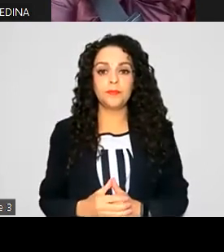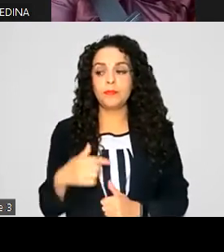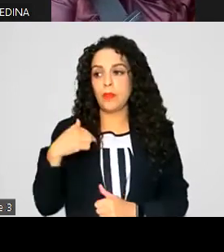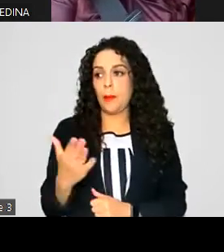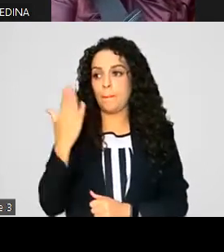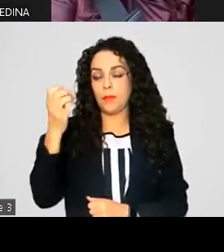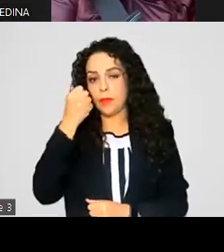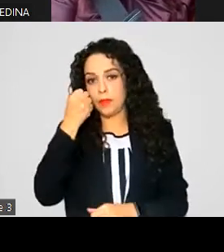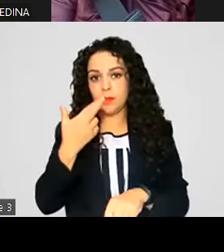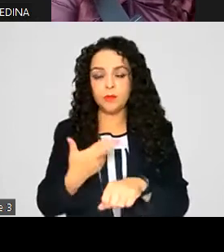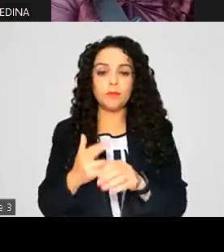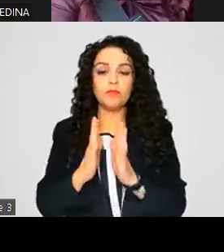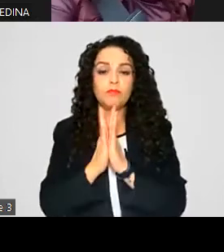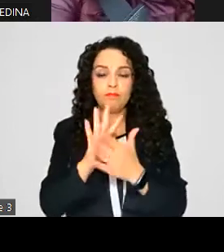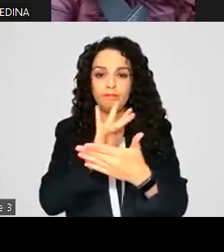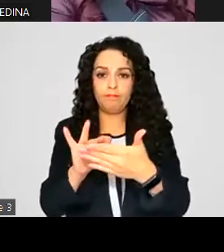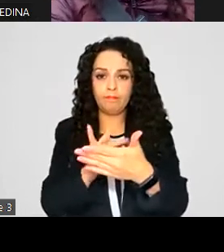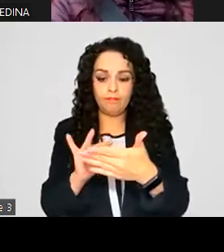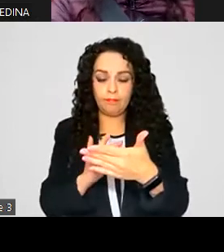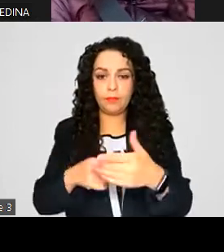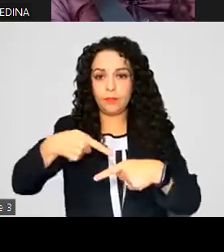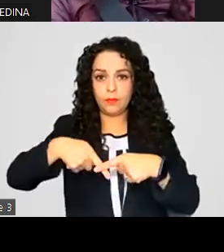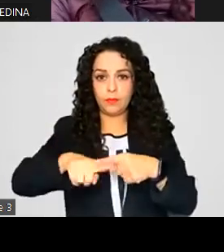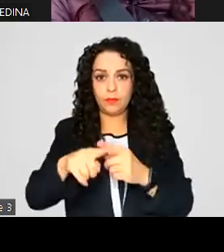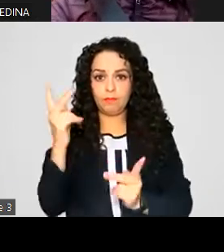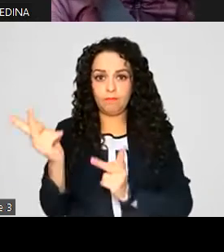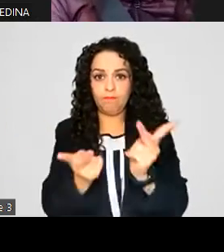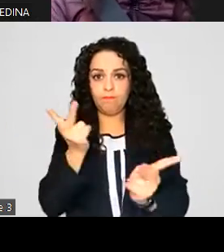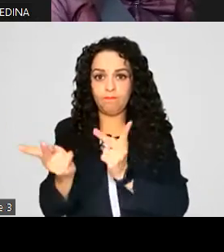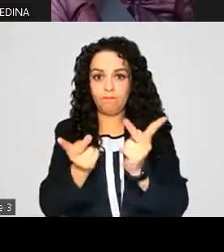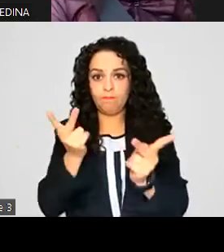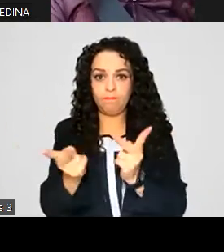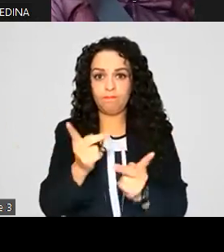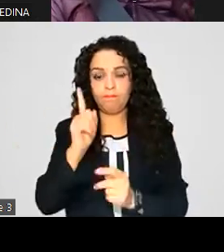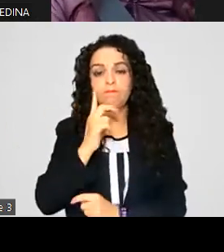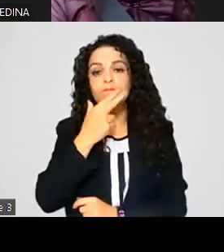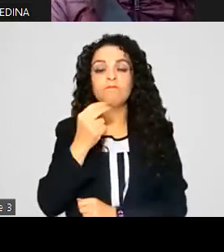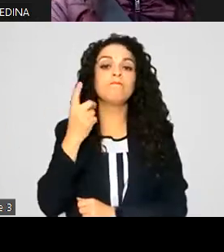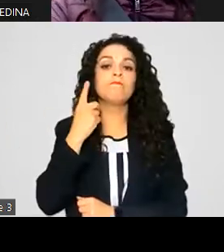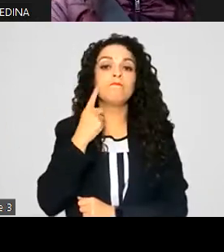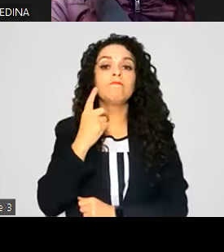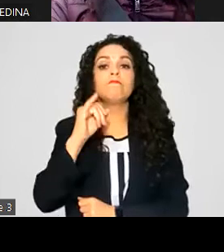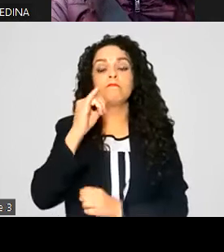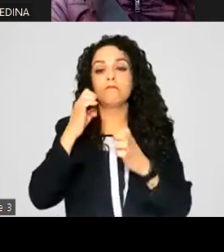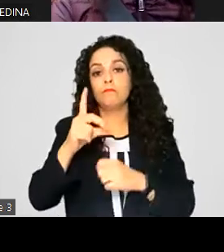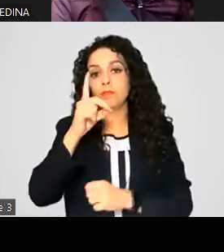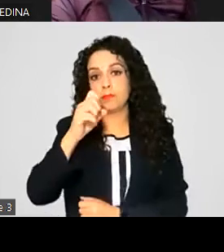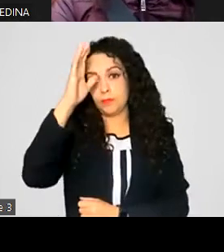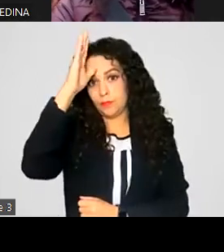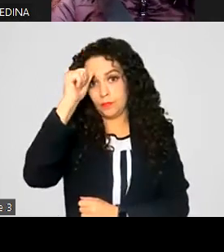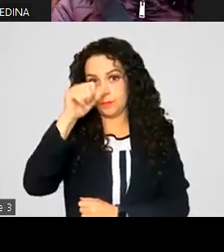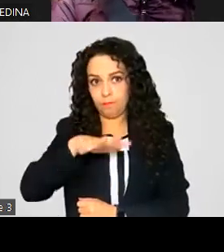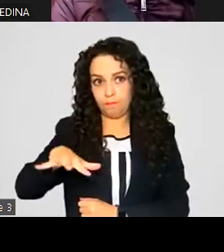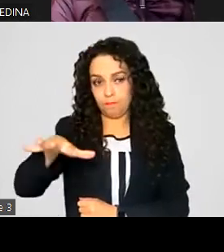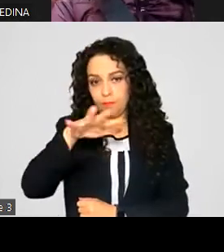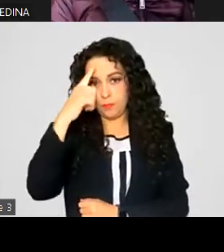a la secretaria de lectura al mismo y proceda a consultar en votación económica a las diputadas presentes si están a favor de su aprobación.